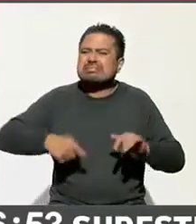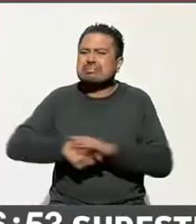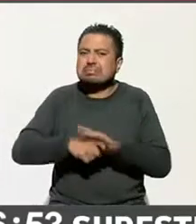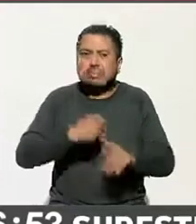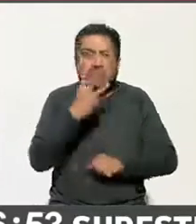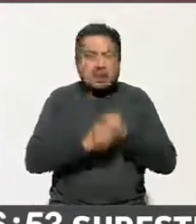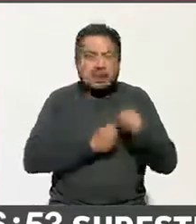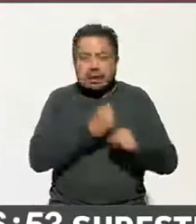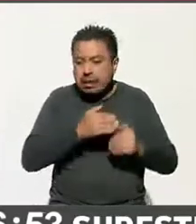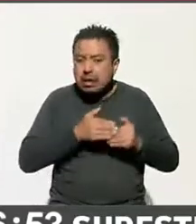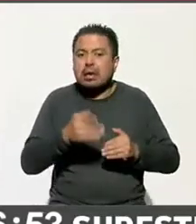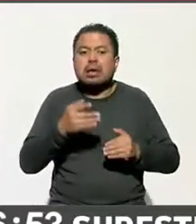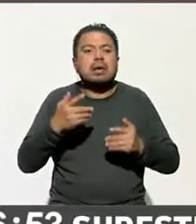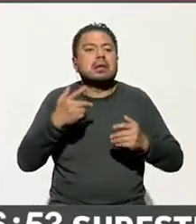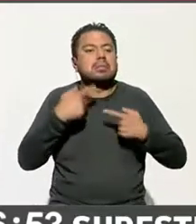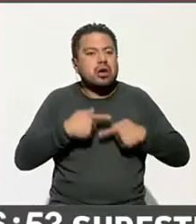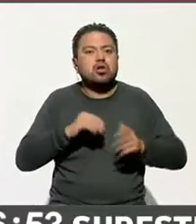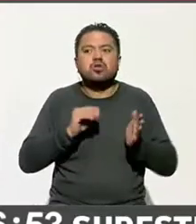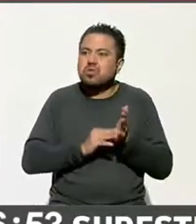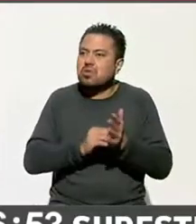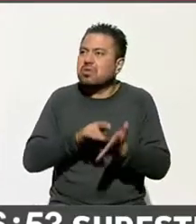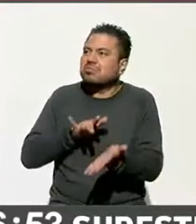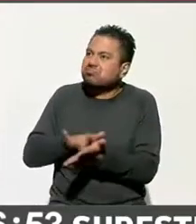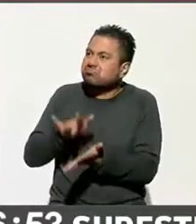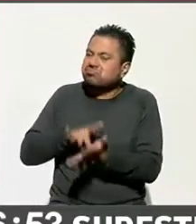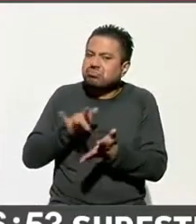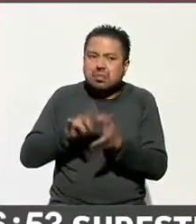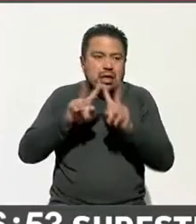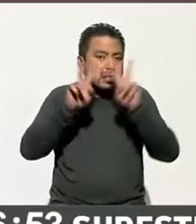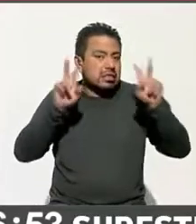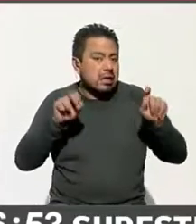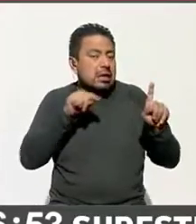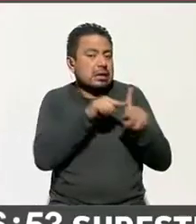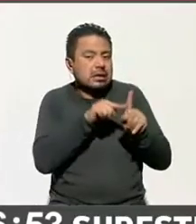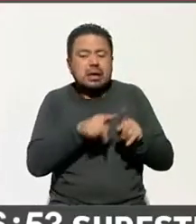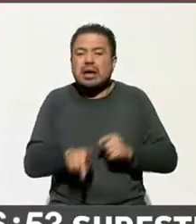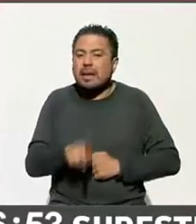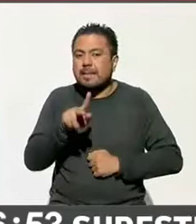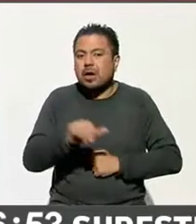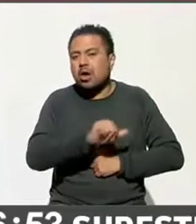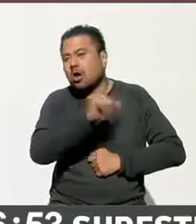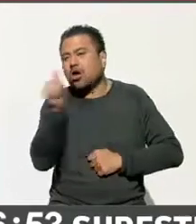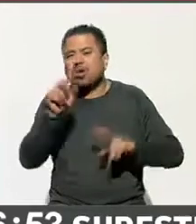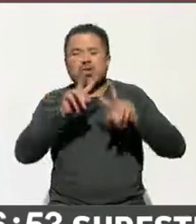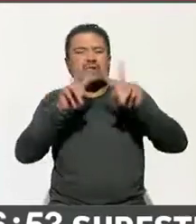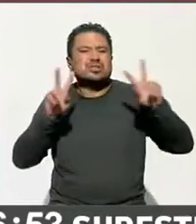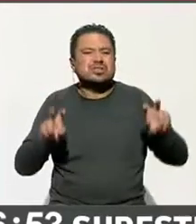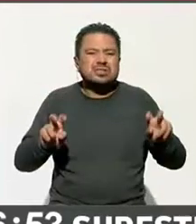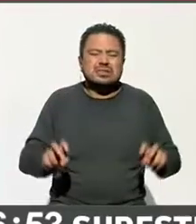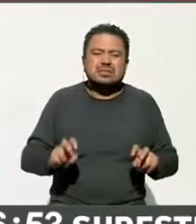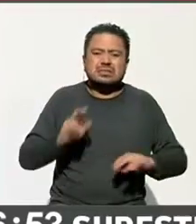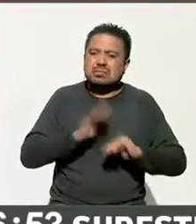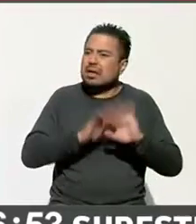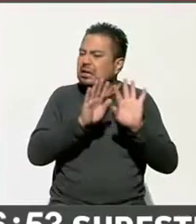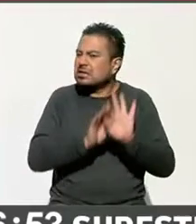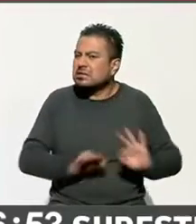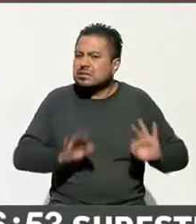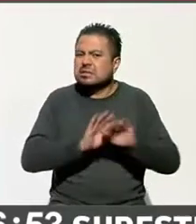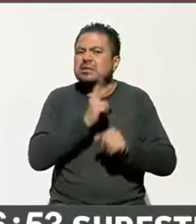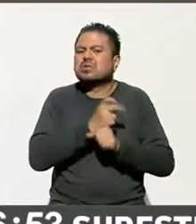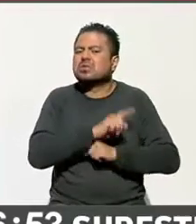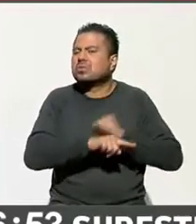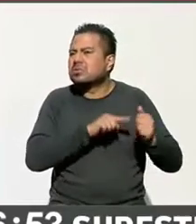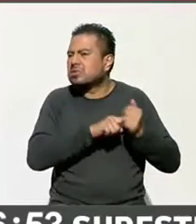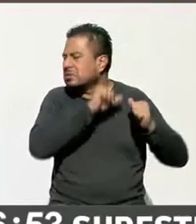que a tres años la gente lo sigue acompañando en este tema. Sin embargo, hay otros que también están tomando relevancia, y en segundo